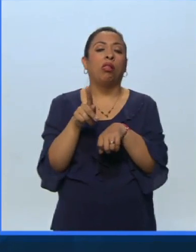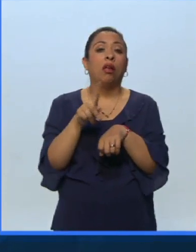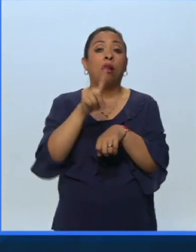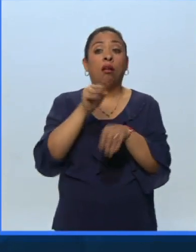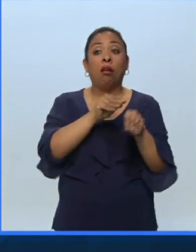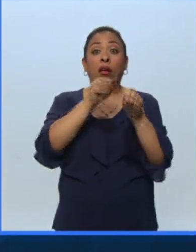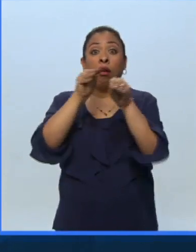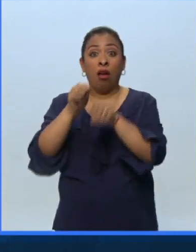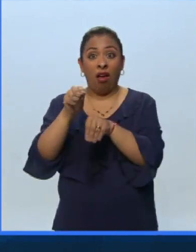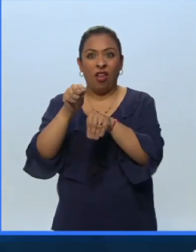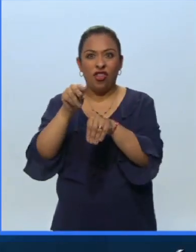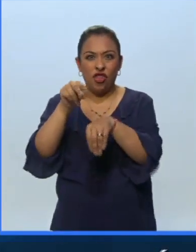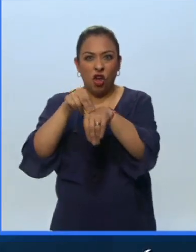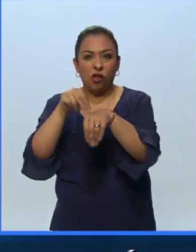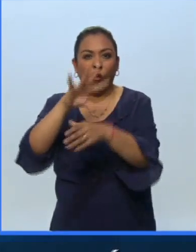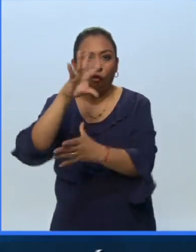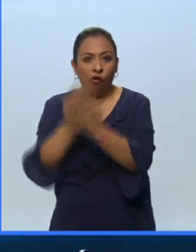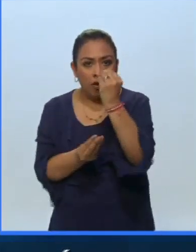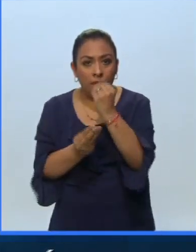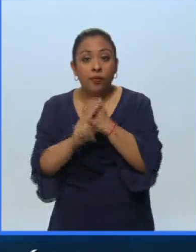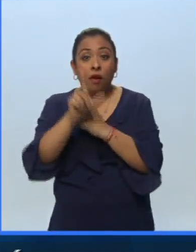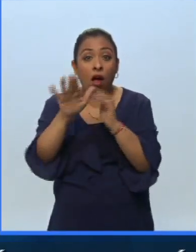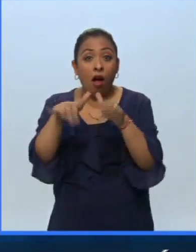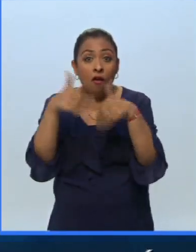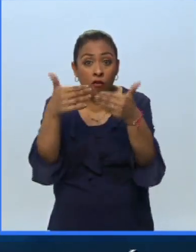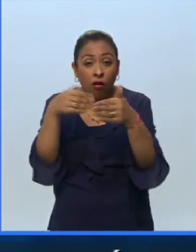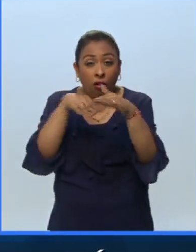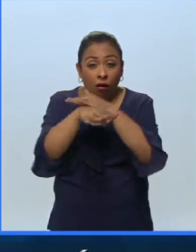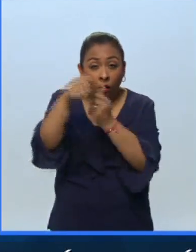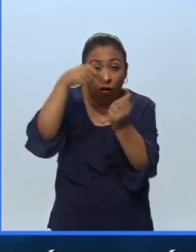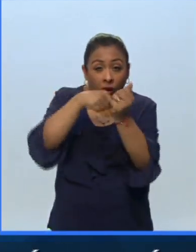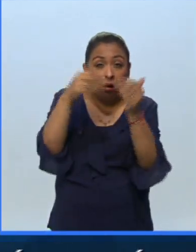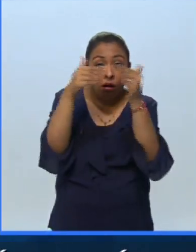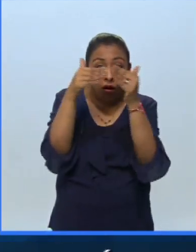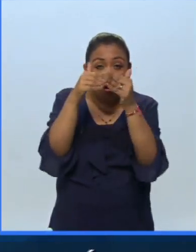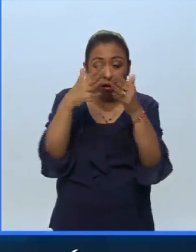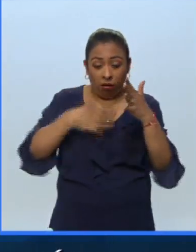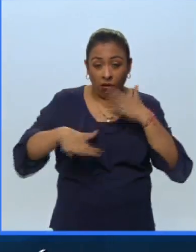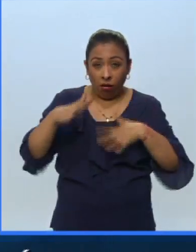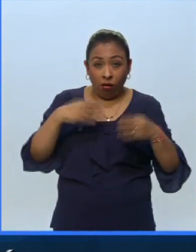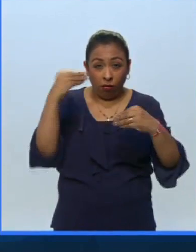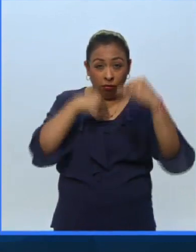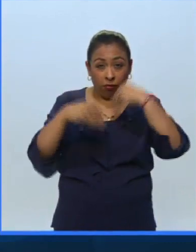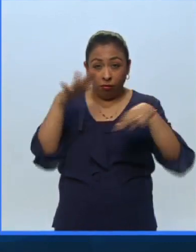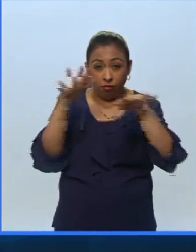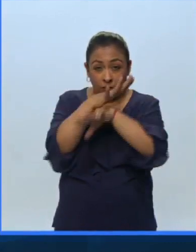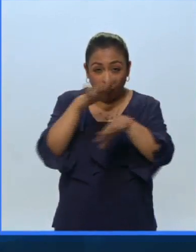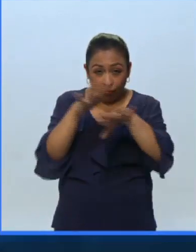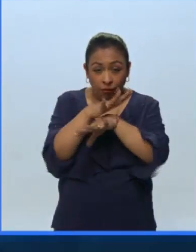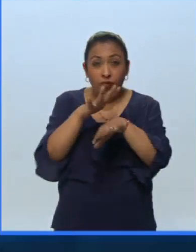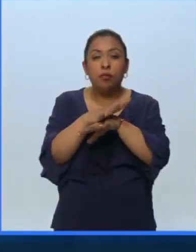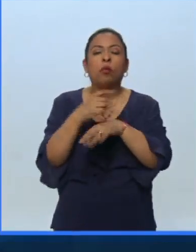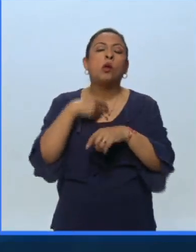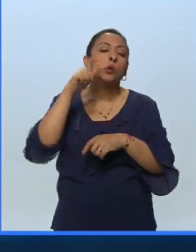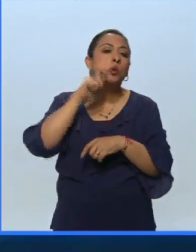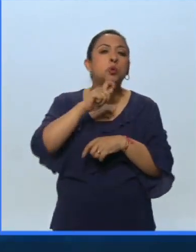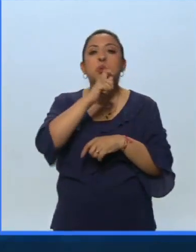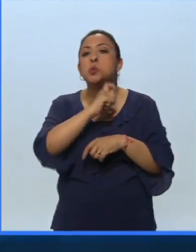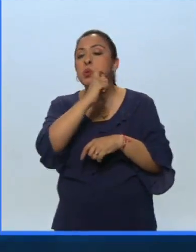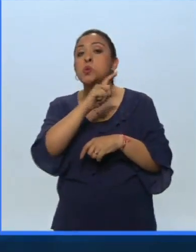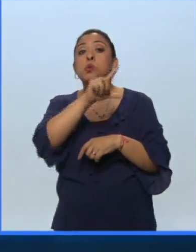decidió su fuga ya afuera Kropotkin se refugió en una casa cambió su ropa a la de un oficial militar y se afeitó